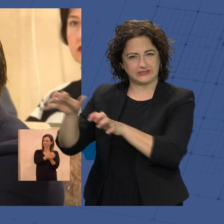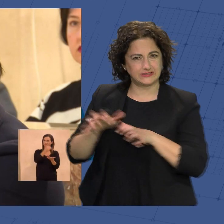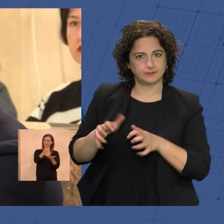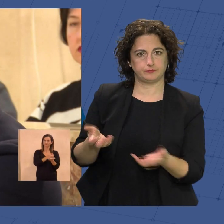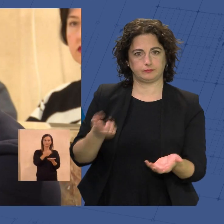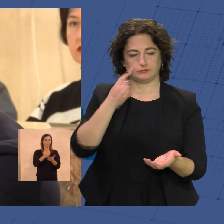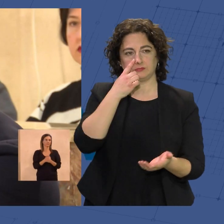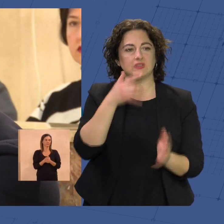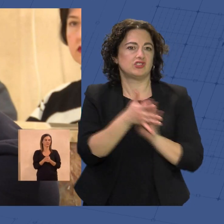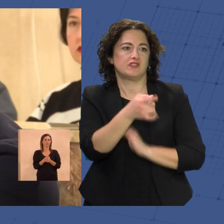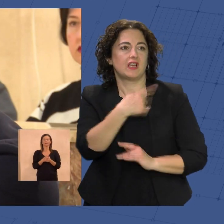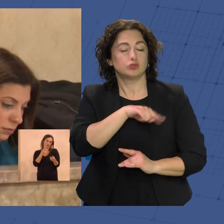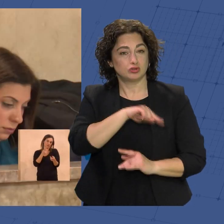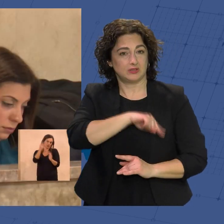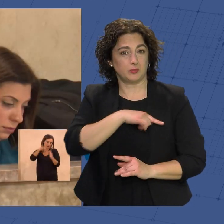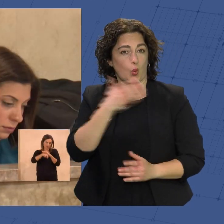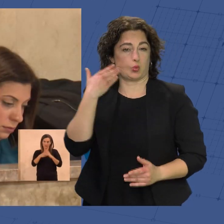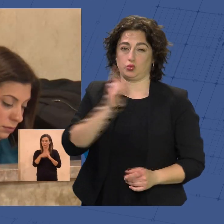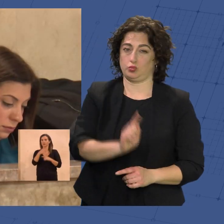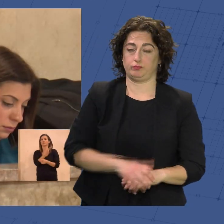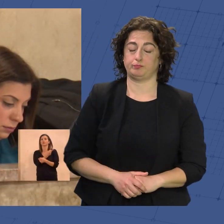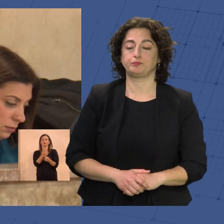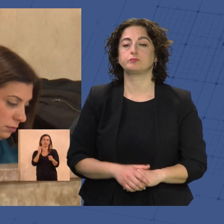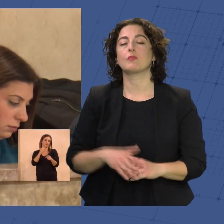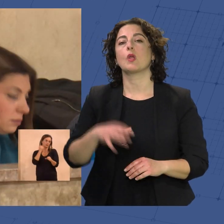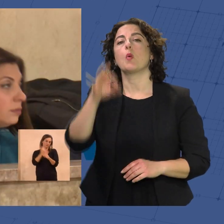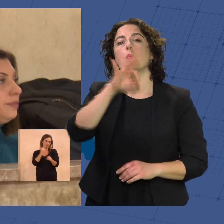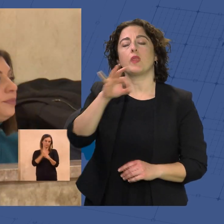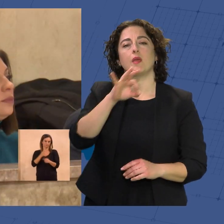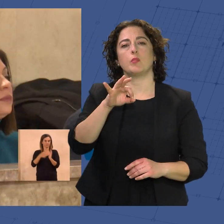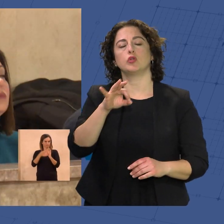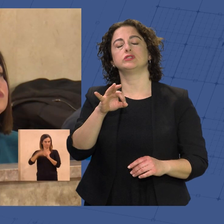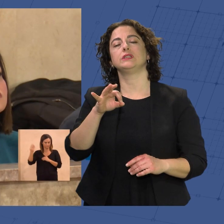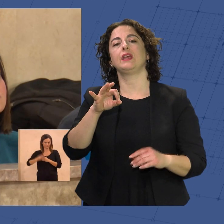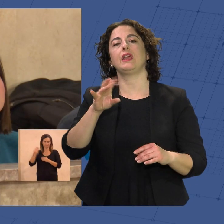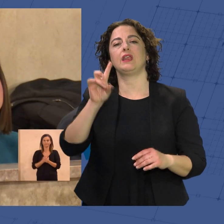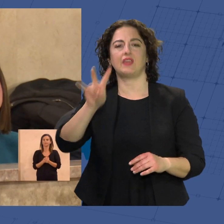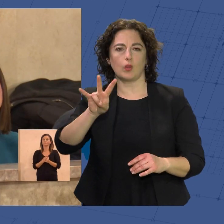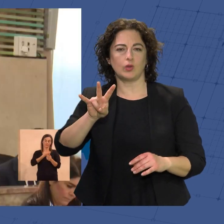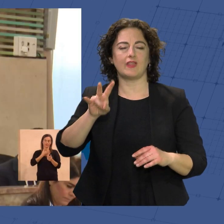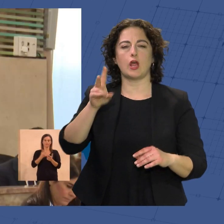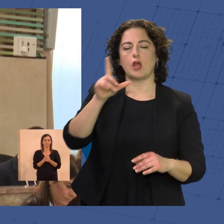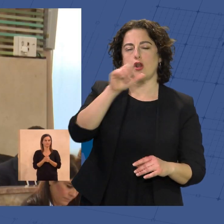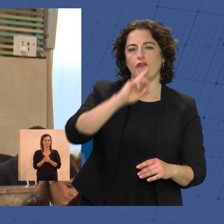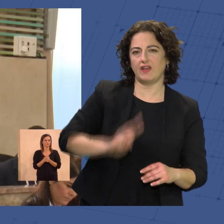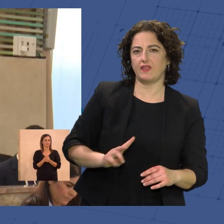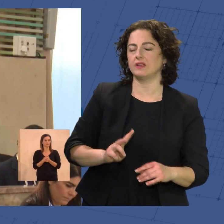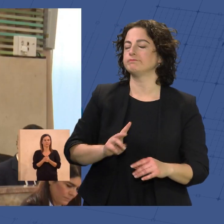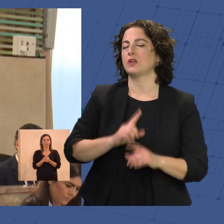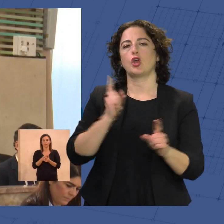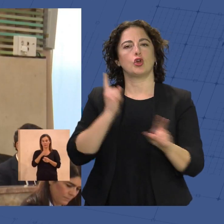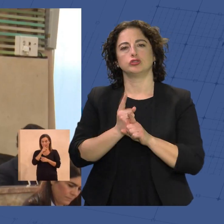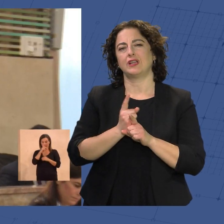tenga que presumir. Por su parte, Podemos, Izquierda Unido a los Verdes se muestran contrarios a la externalización y